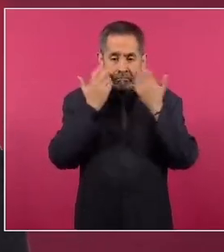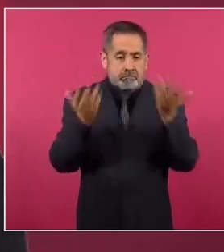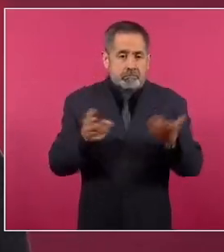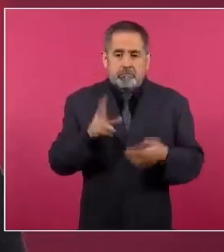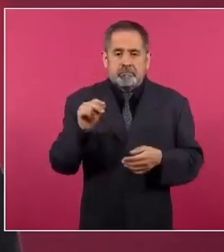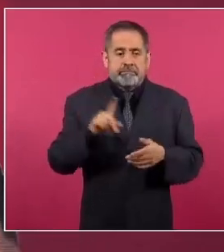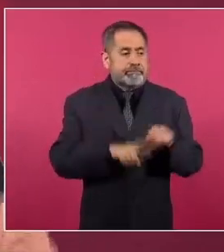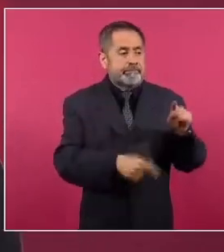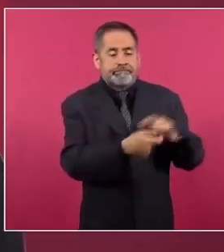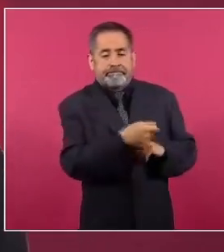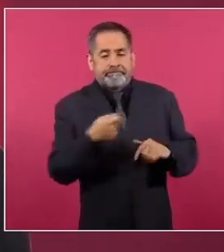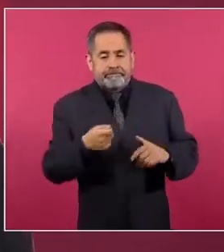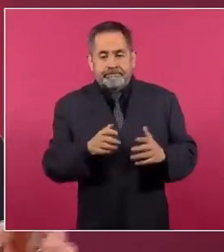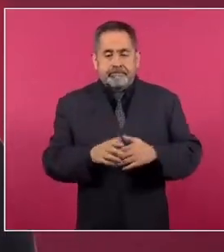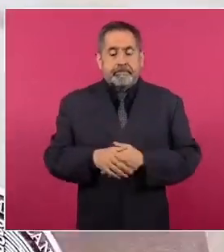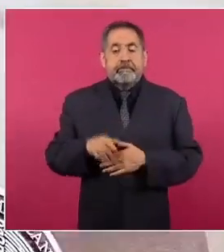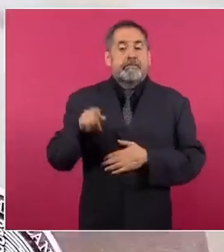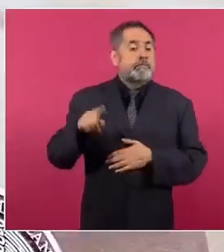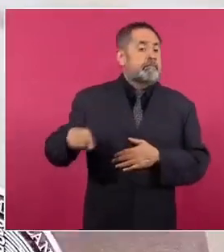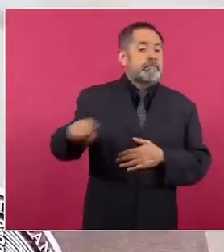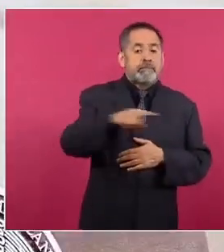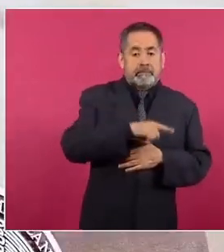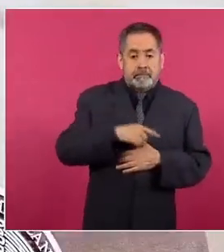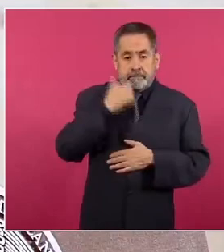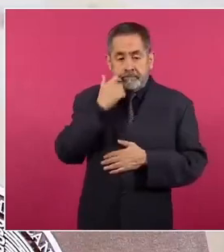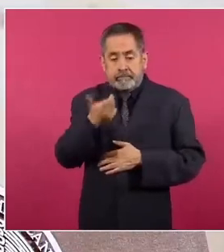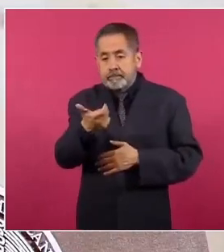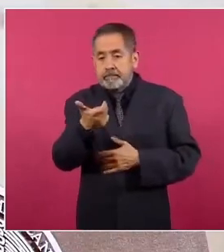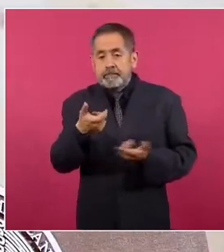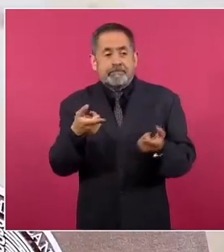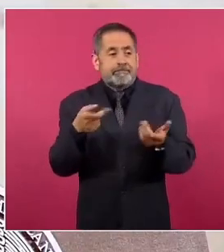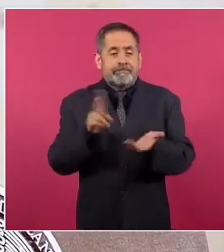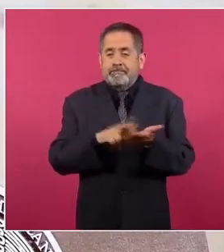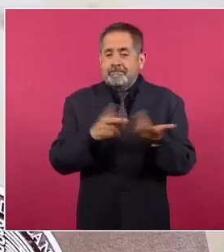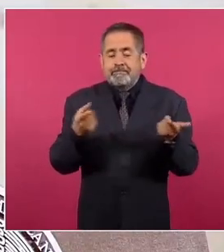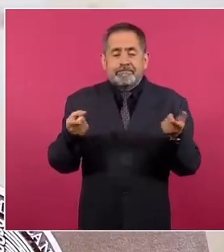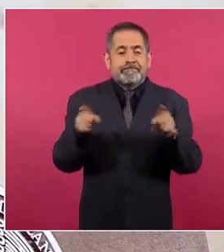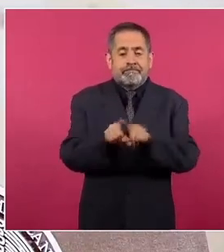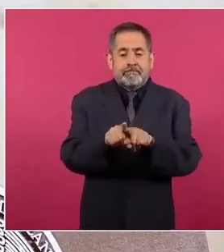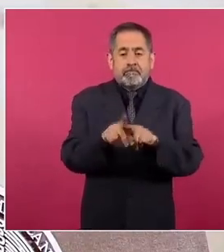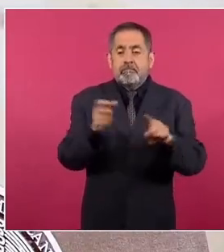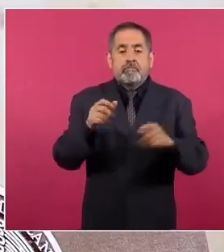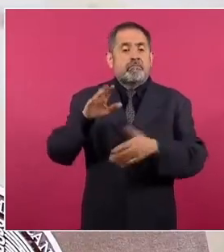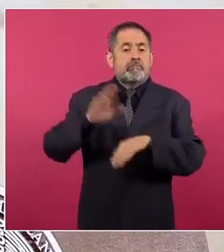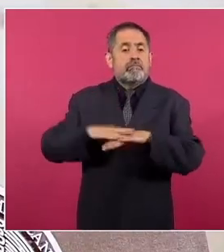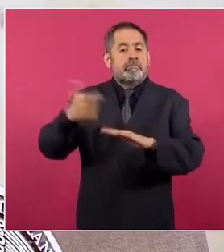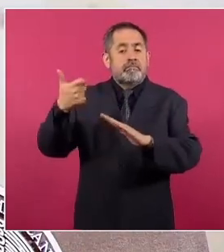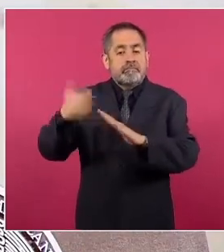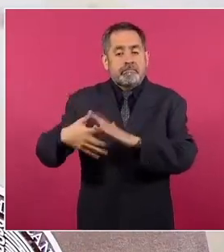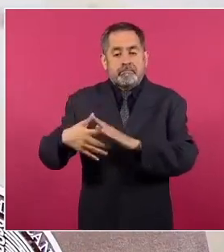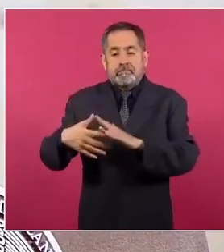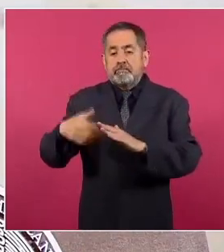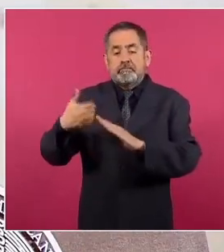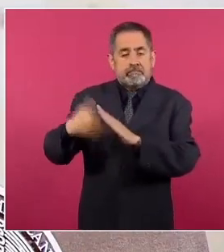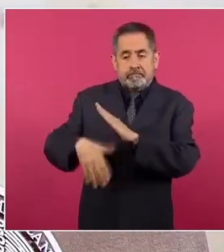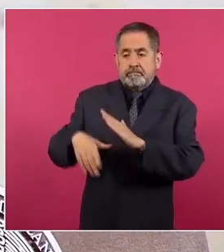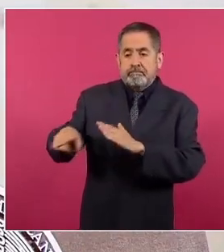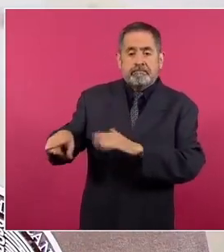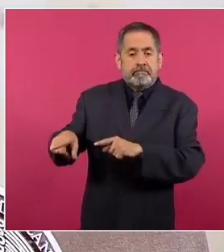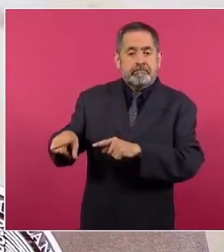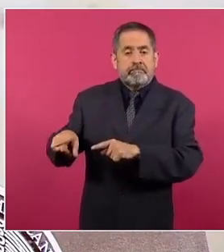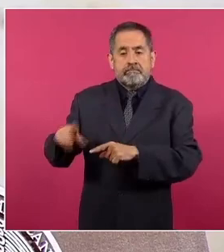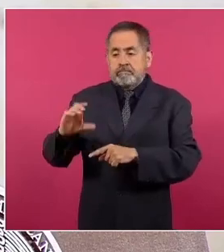a los clientes se les ofreció un precio similar o incluso por debajo al que pagaban con Iberdrola.